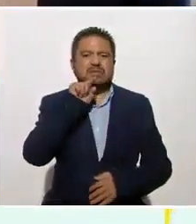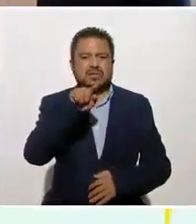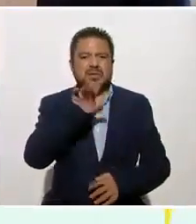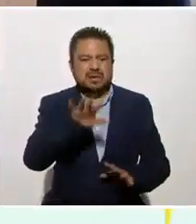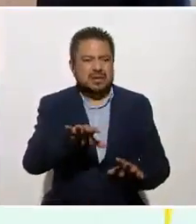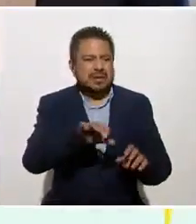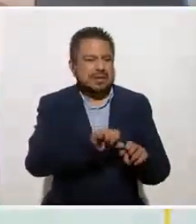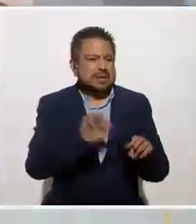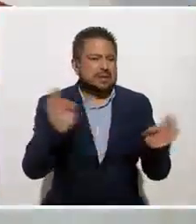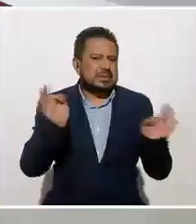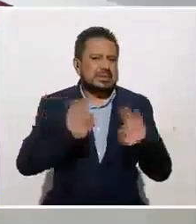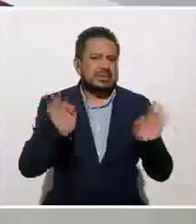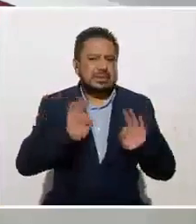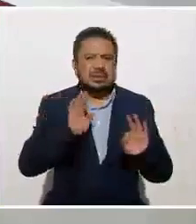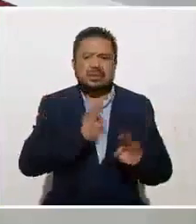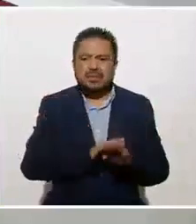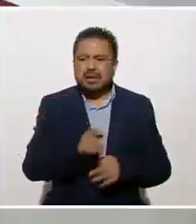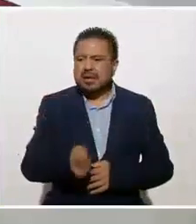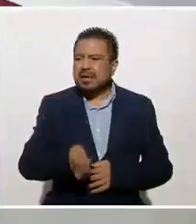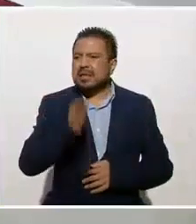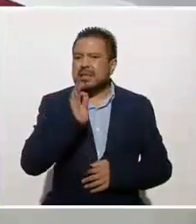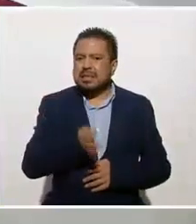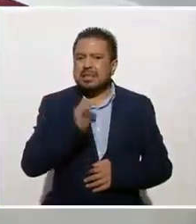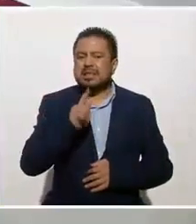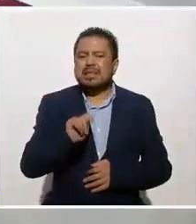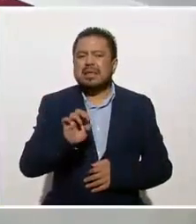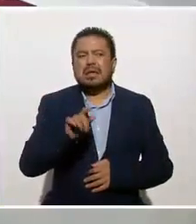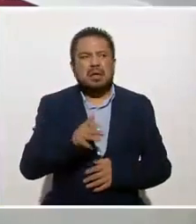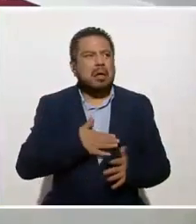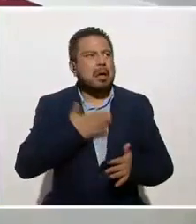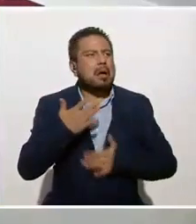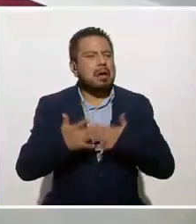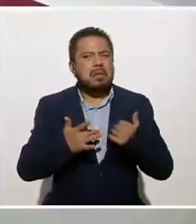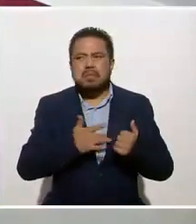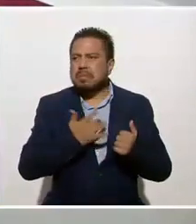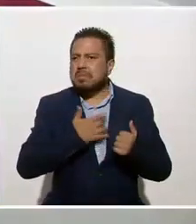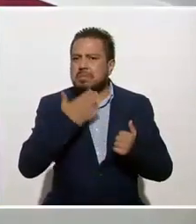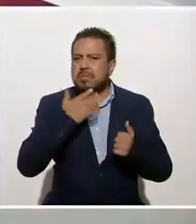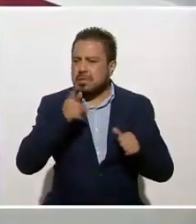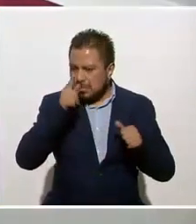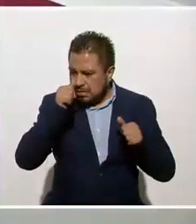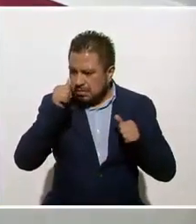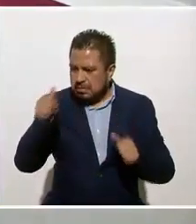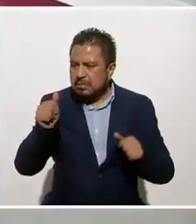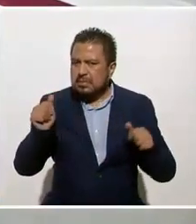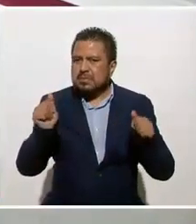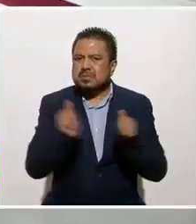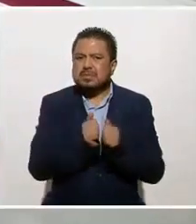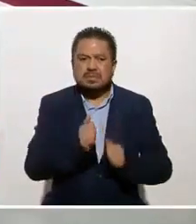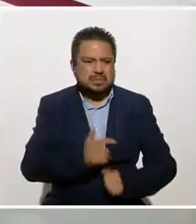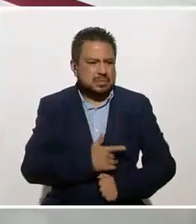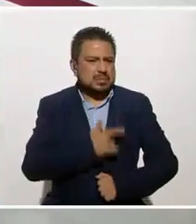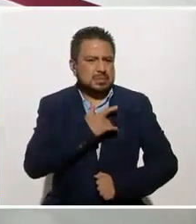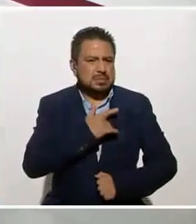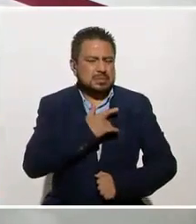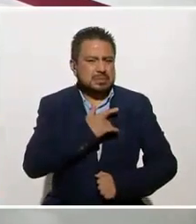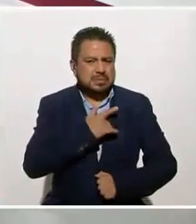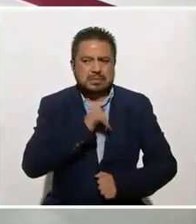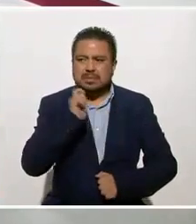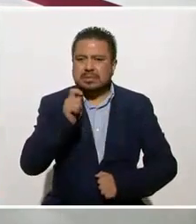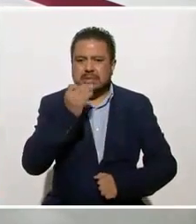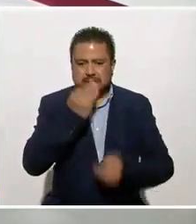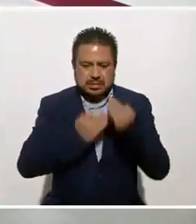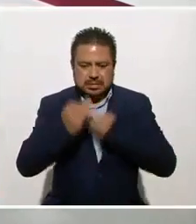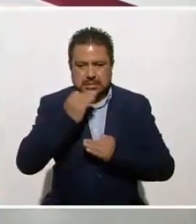tomando a lo mejor una taza de té y lo disfrutas y le pones atención a los sentidos, que es lo que